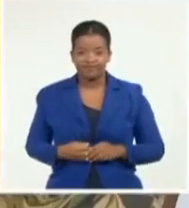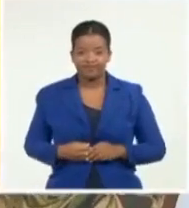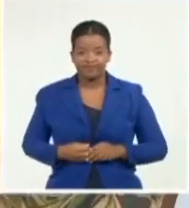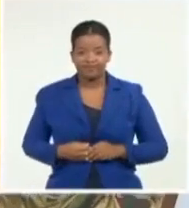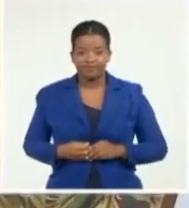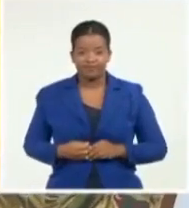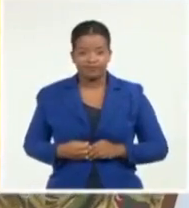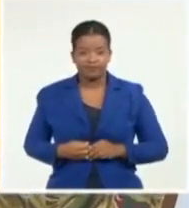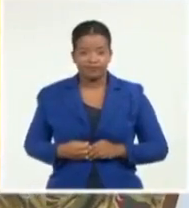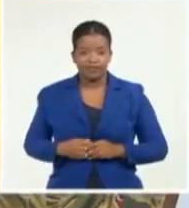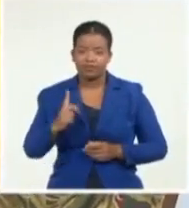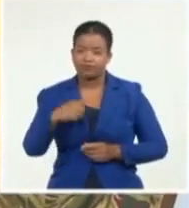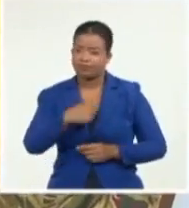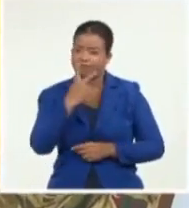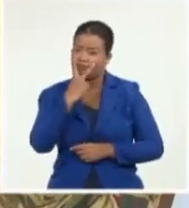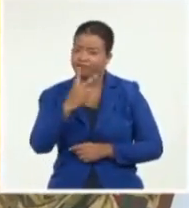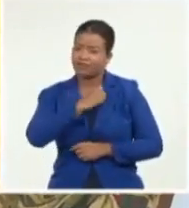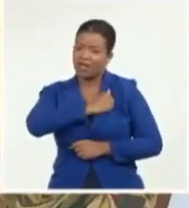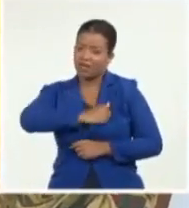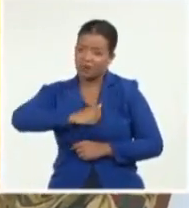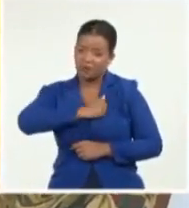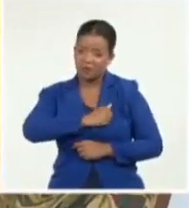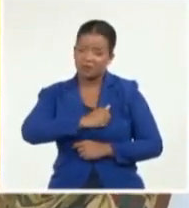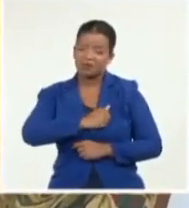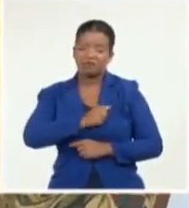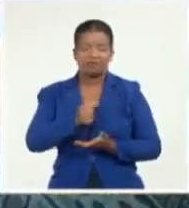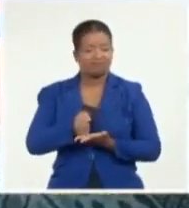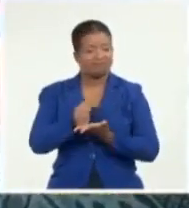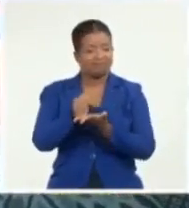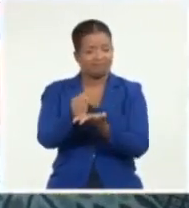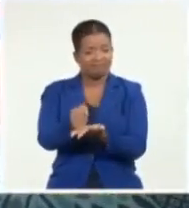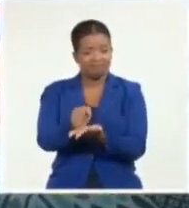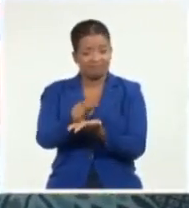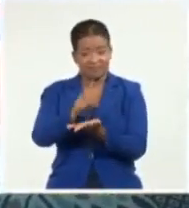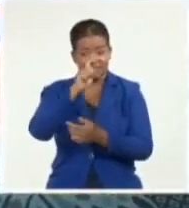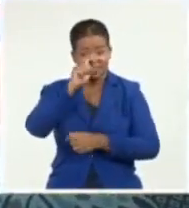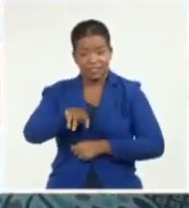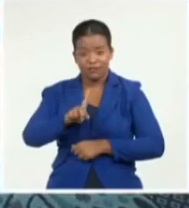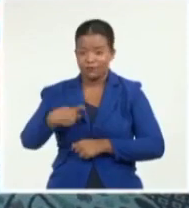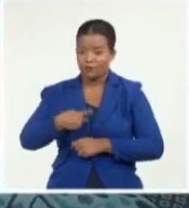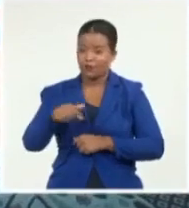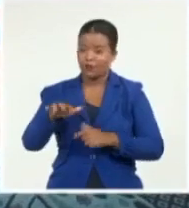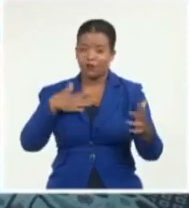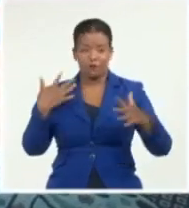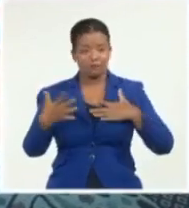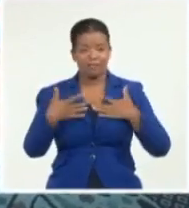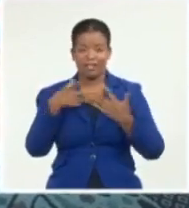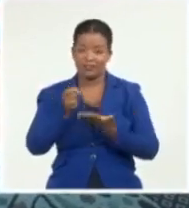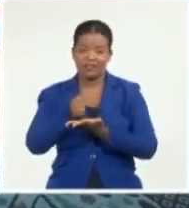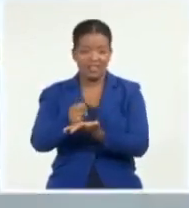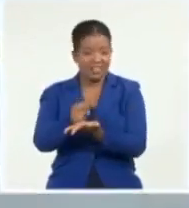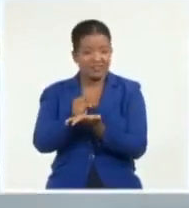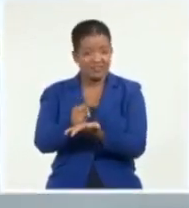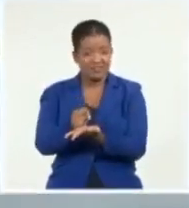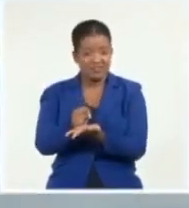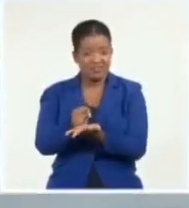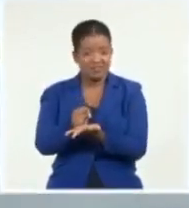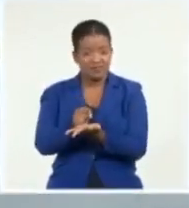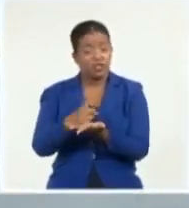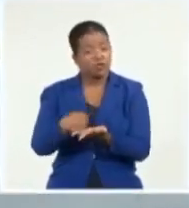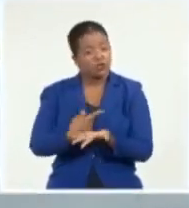afectado con amor, con el corazón, y Carlos Alejandro es la alegría de la familia. Y por eso nosotros